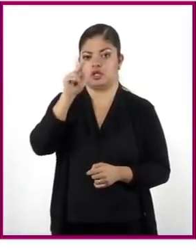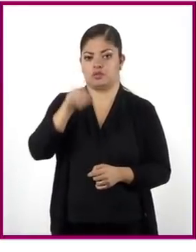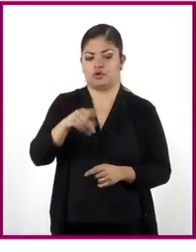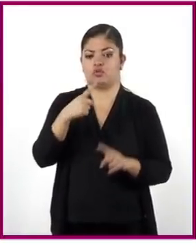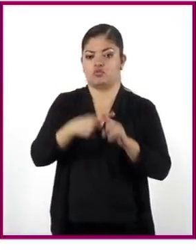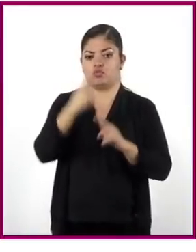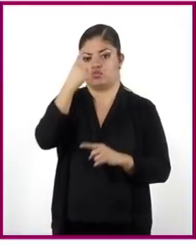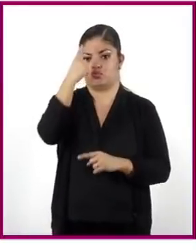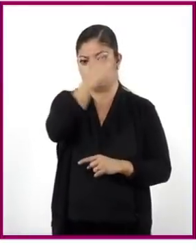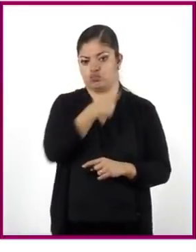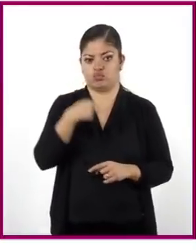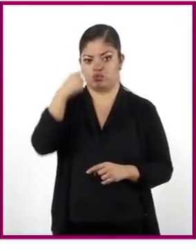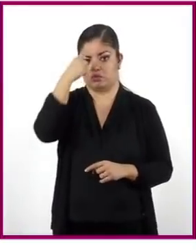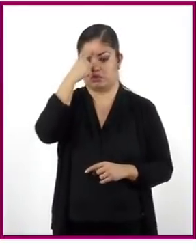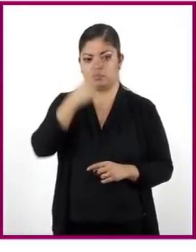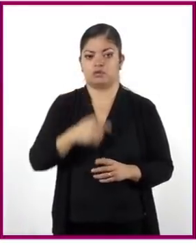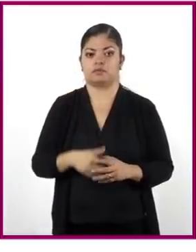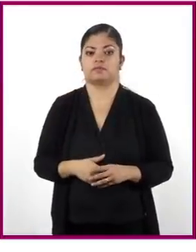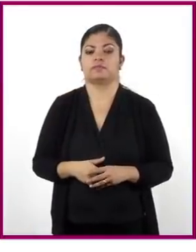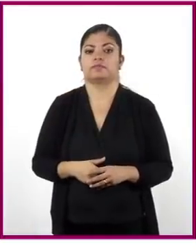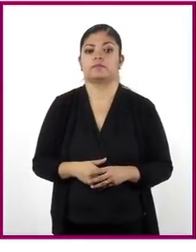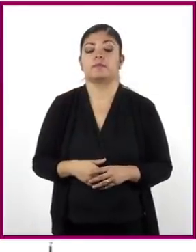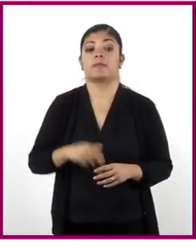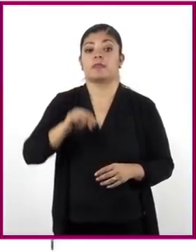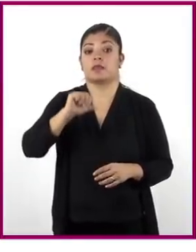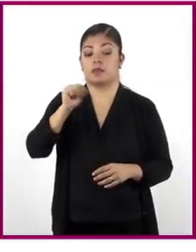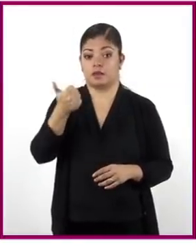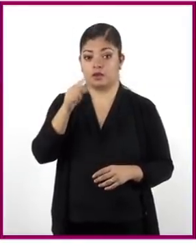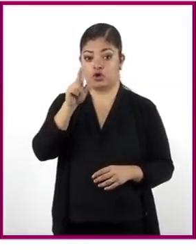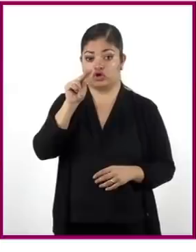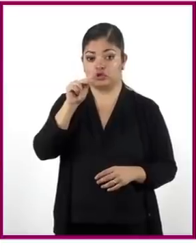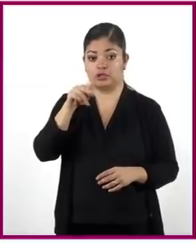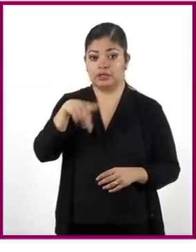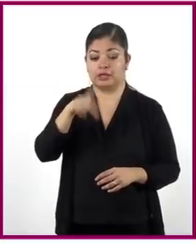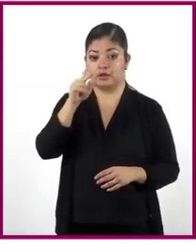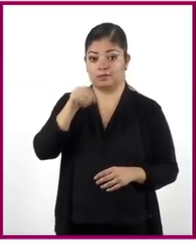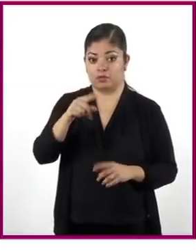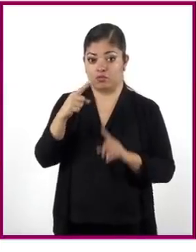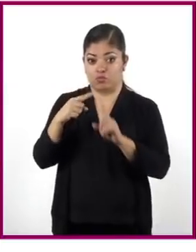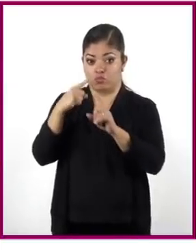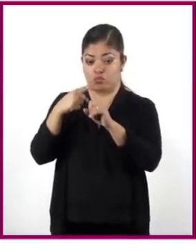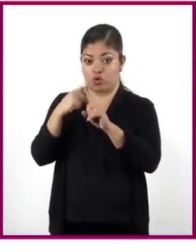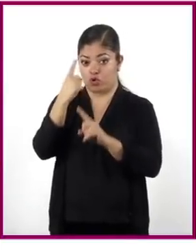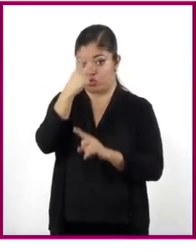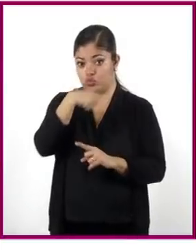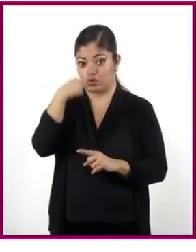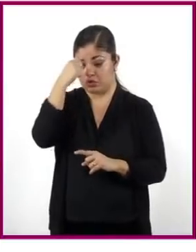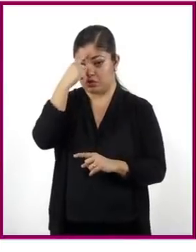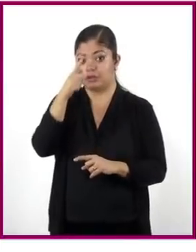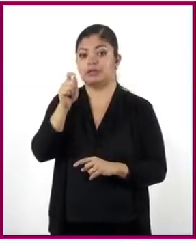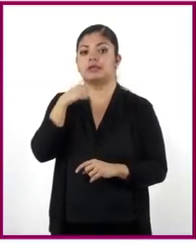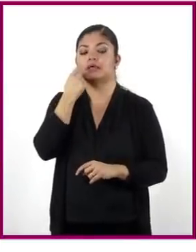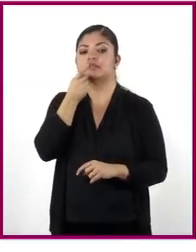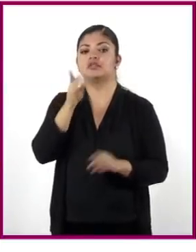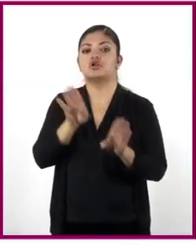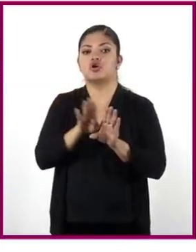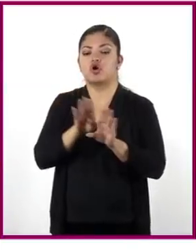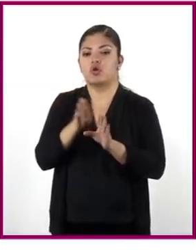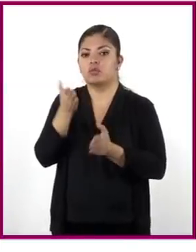kilómetros por hora. Y esta, 80 kilómetros por hora, esta sería nuestra constante de